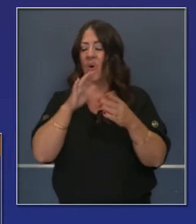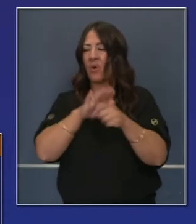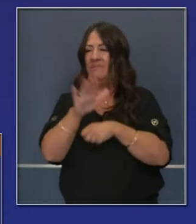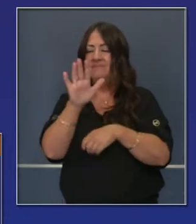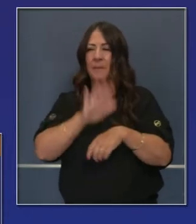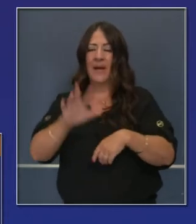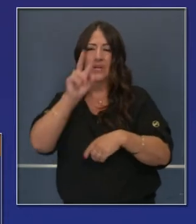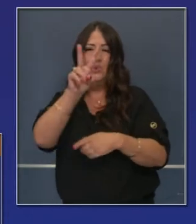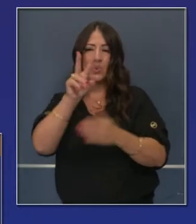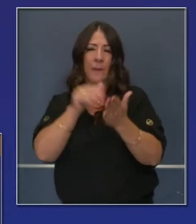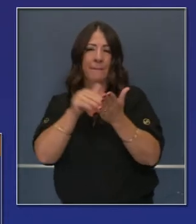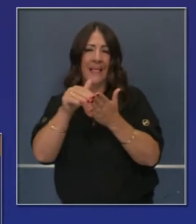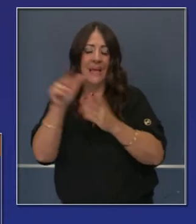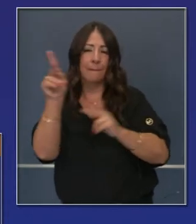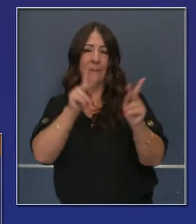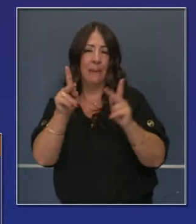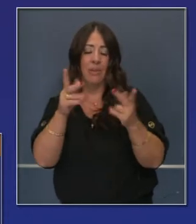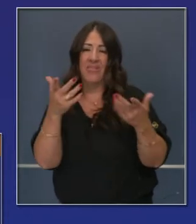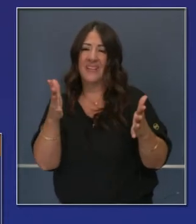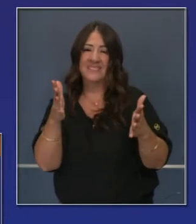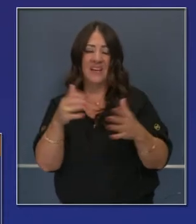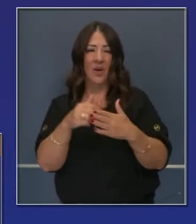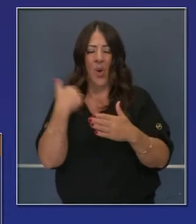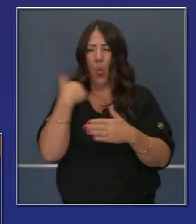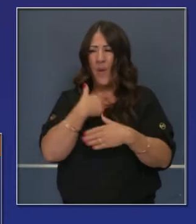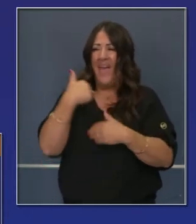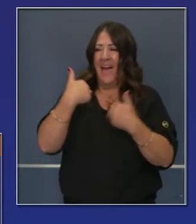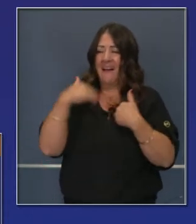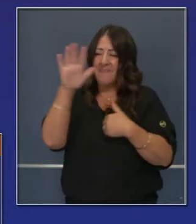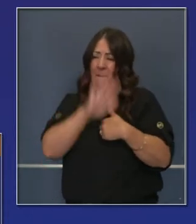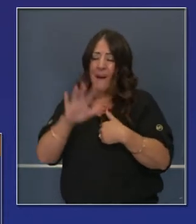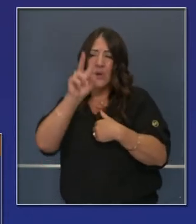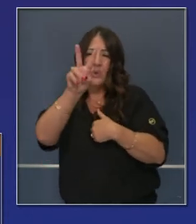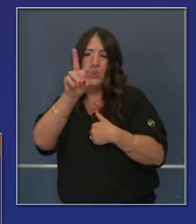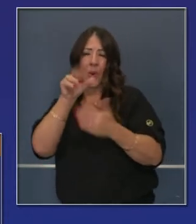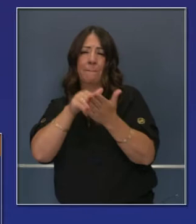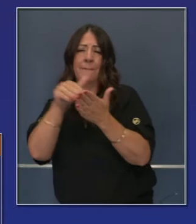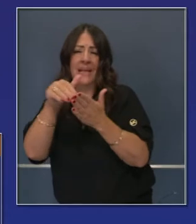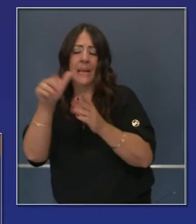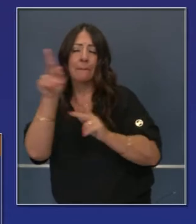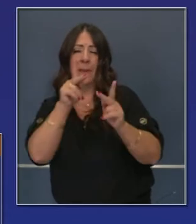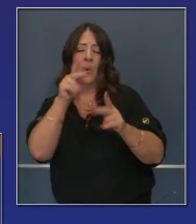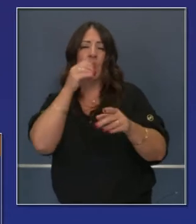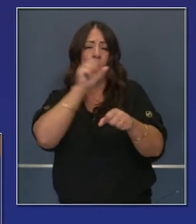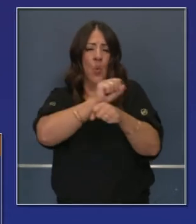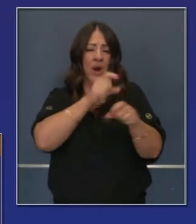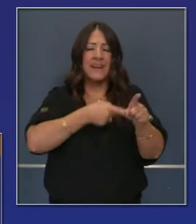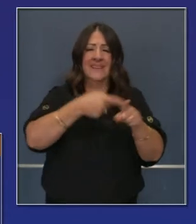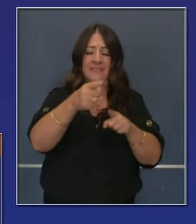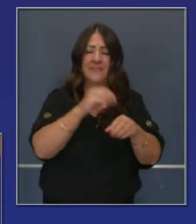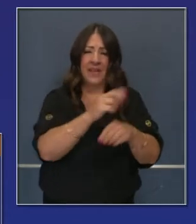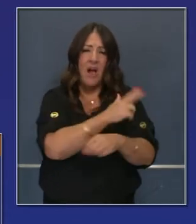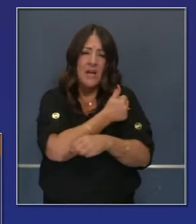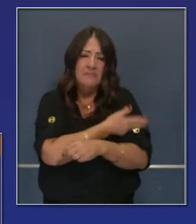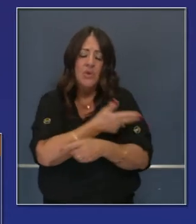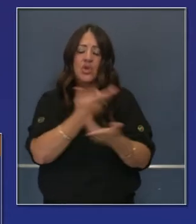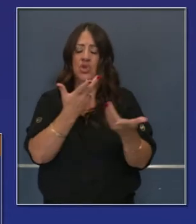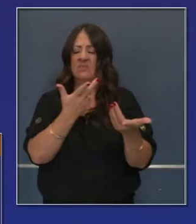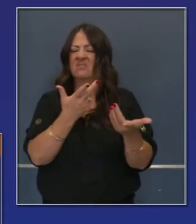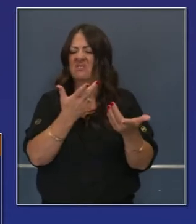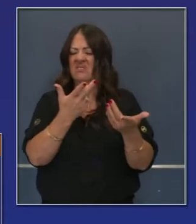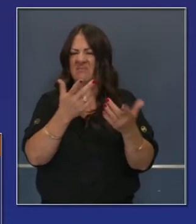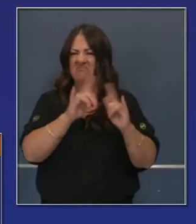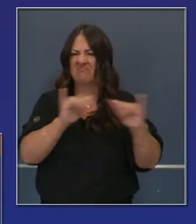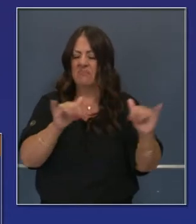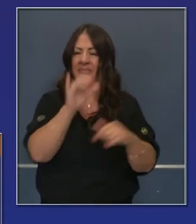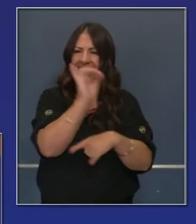o dos millones de personas, como mucho. Y ese es el número de personas que tenemos que solamente están trabajando en salud pública aquí en California,